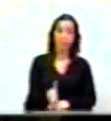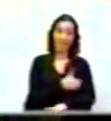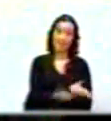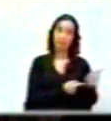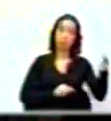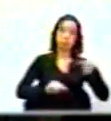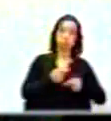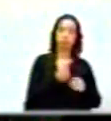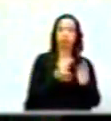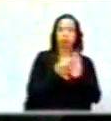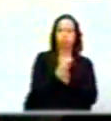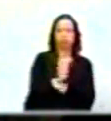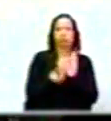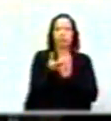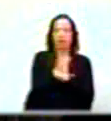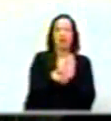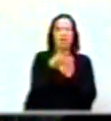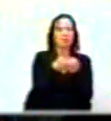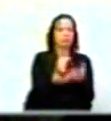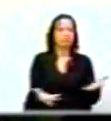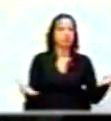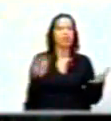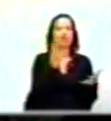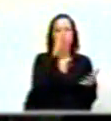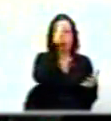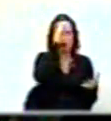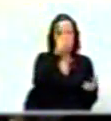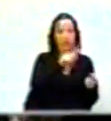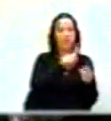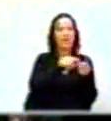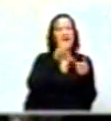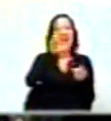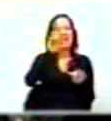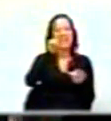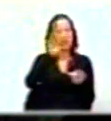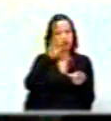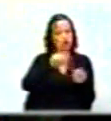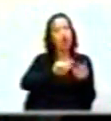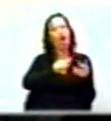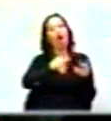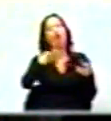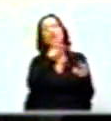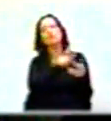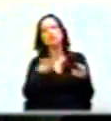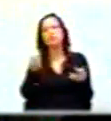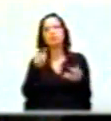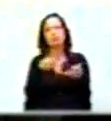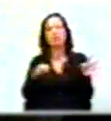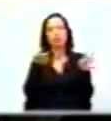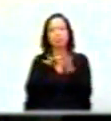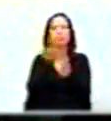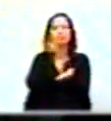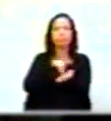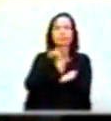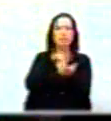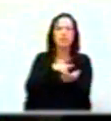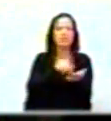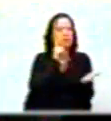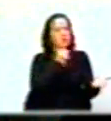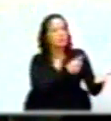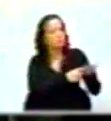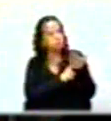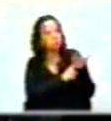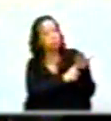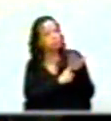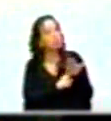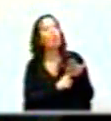aportó tanto el senador Robledo como el senador Cristo y otros senadores que han intervenido, nos ha mostrado y nos